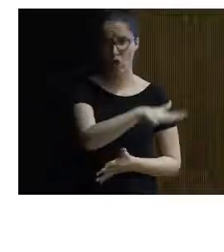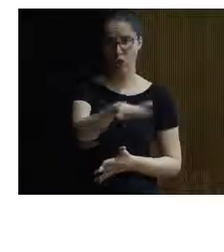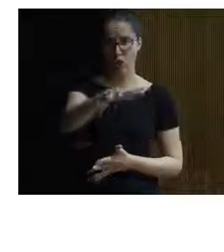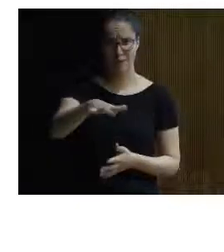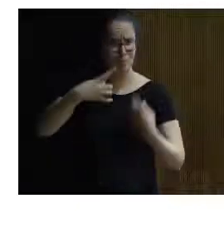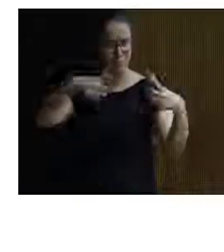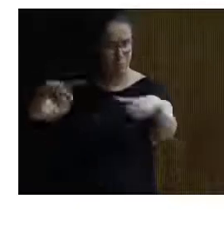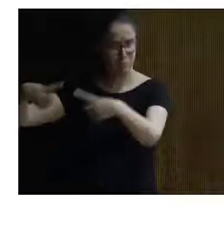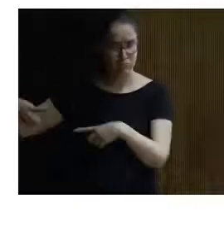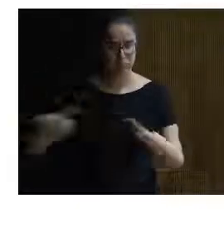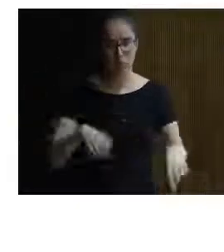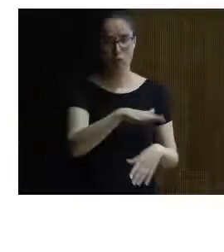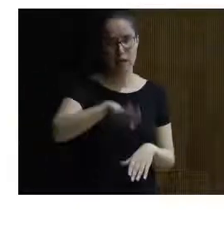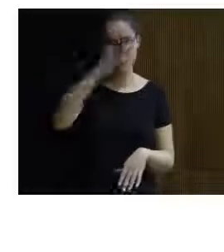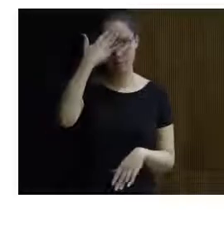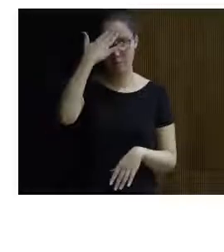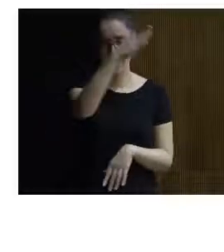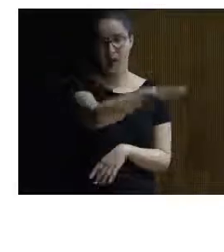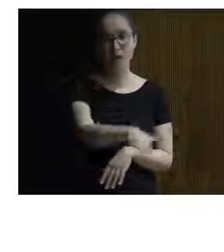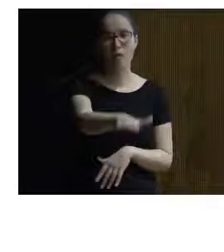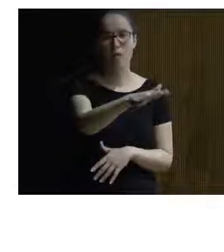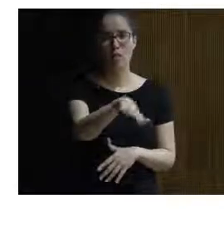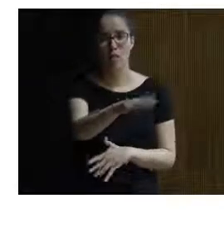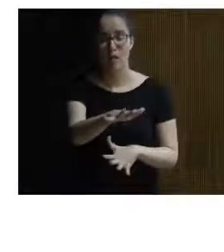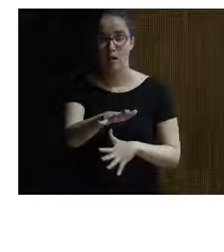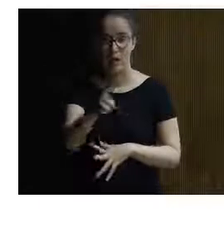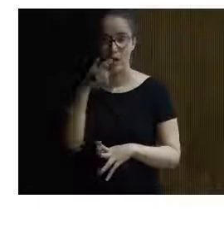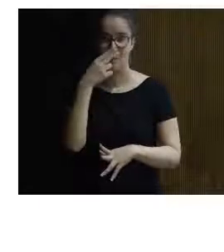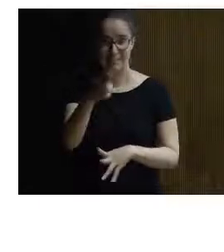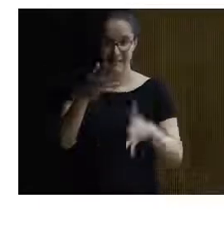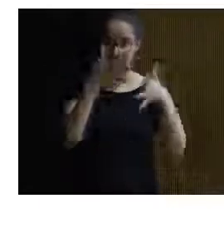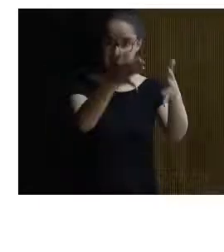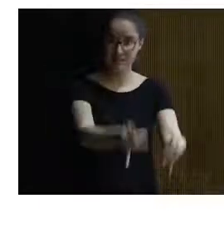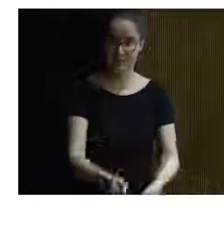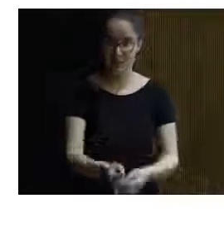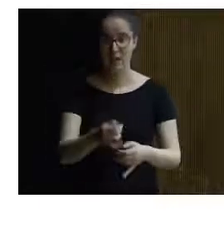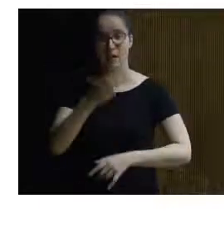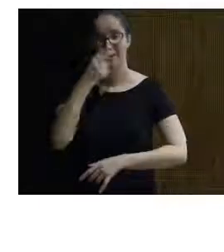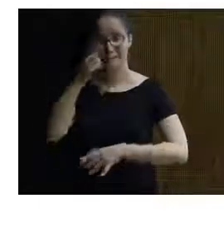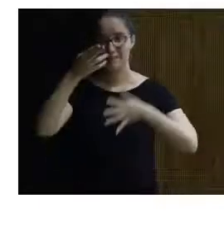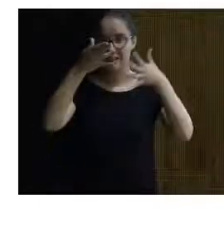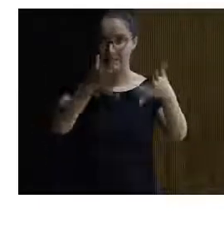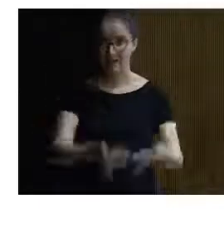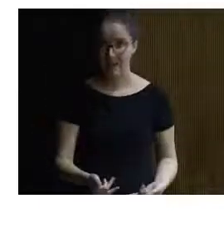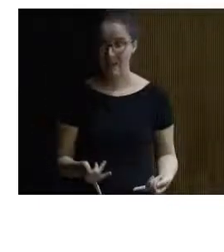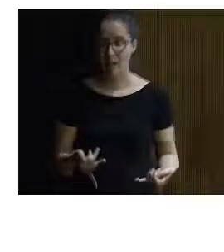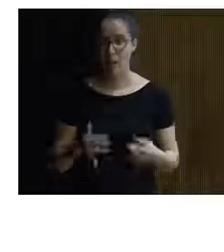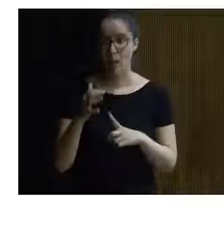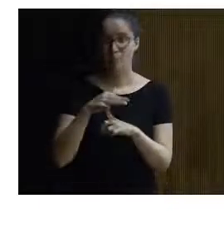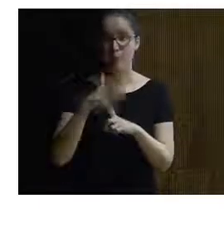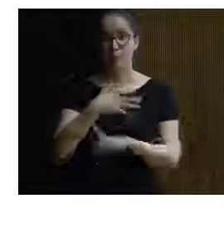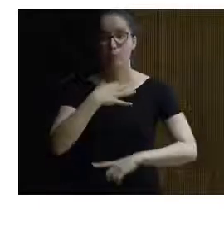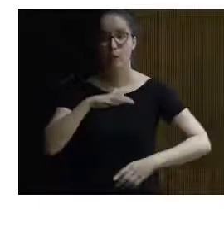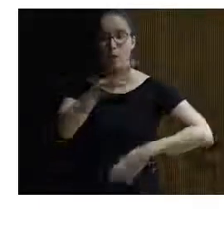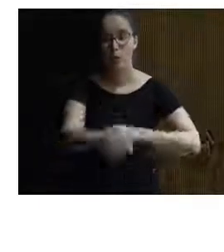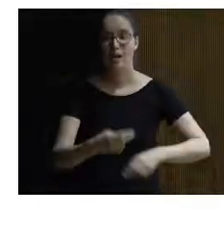diferenciadas la zona principal un poco la zona de recepción de visitantes donde el visitante que viene al parque puede